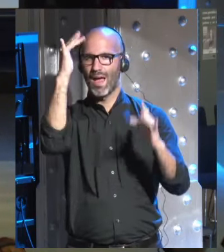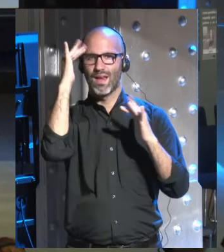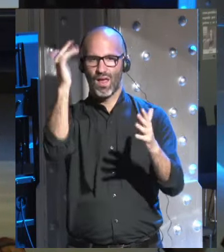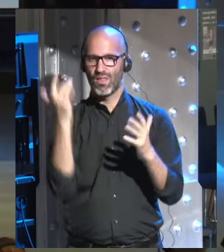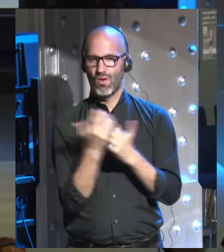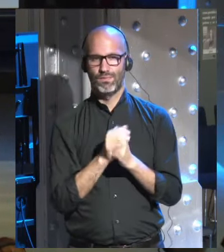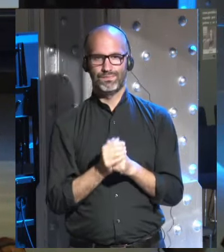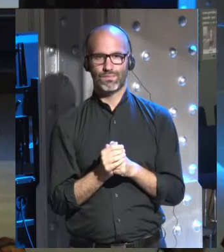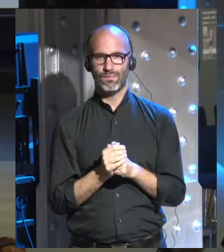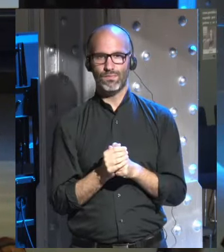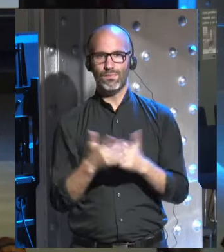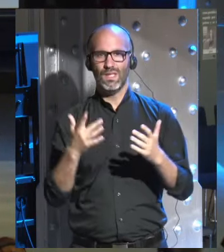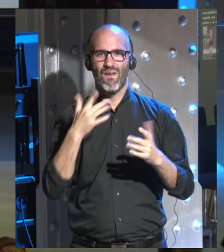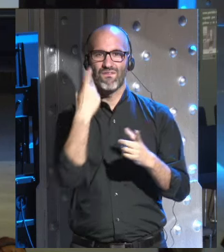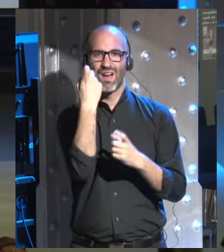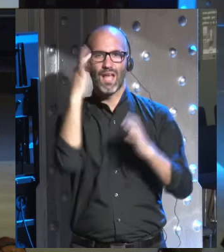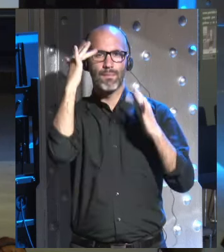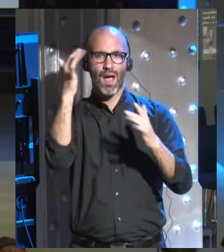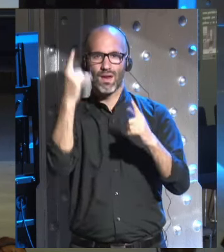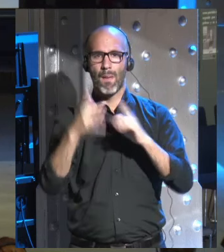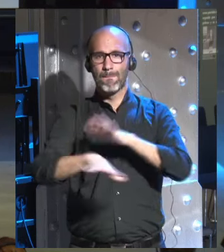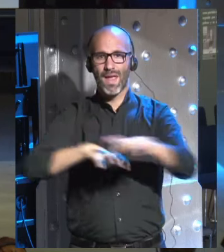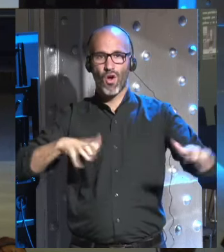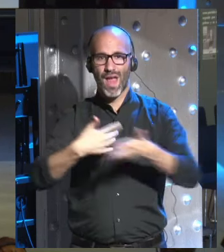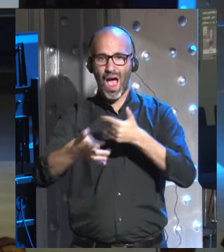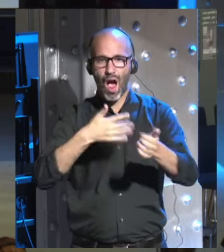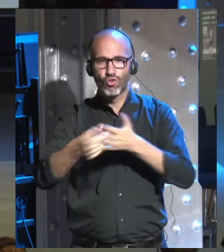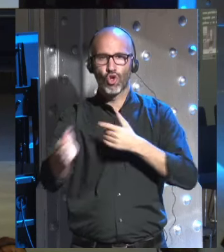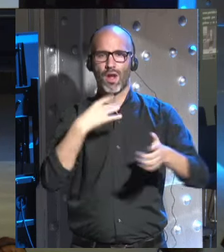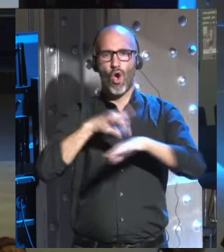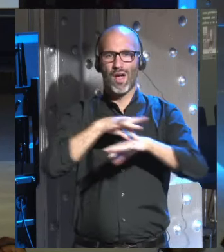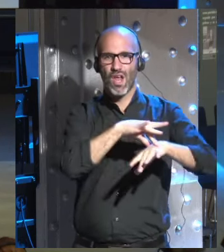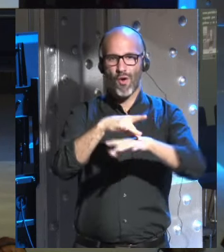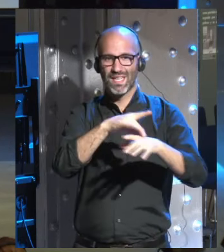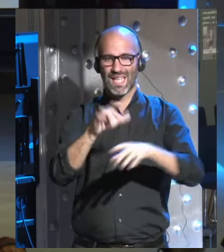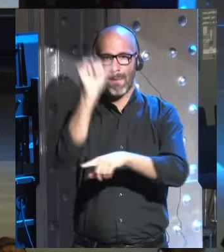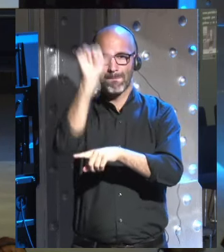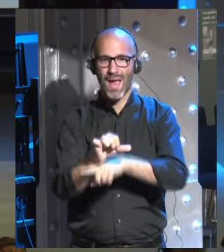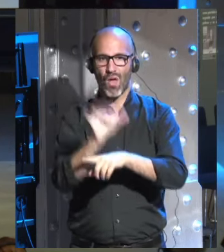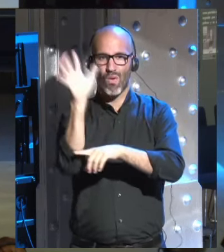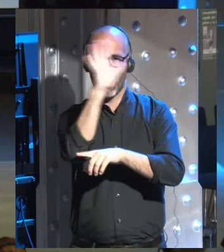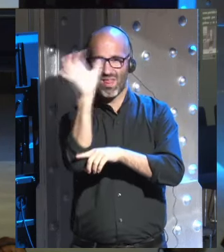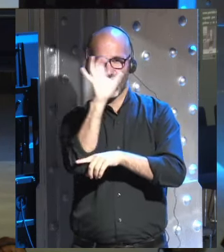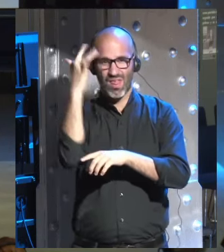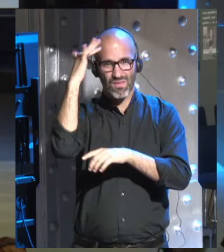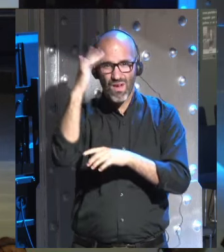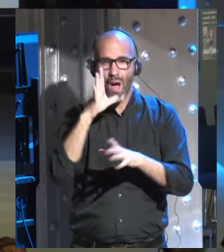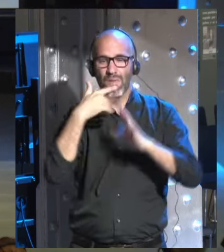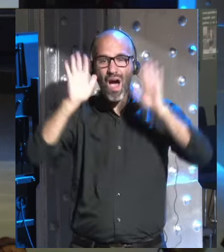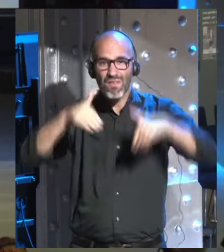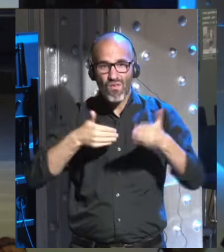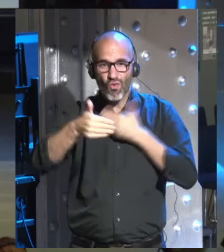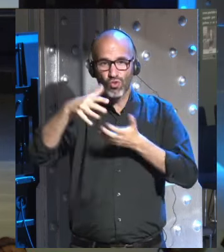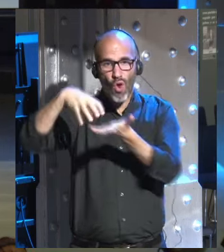Por parte de la mayoría de los autores, de los guionistas, de las películas de ciencia ficción. Porque el mayor cambio no será el de las naves